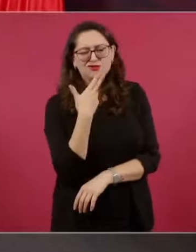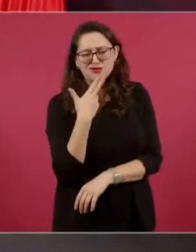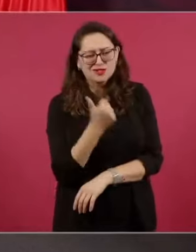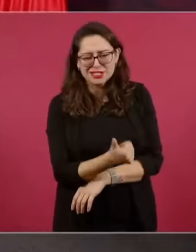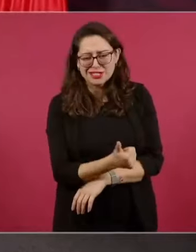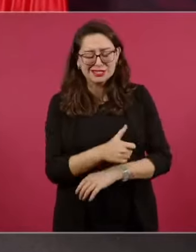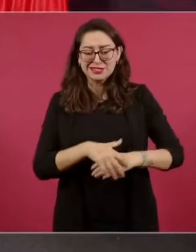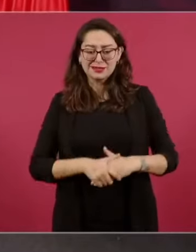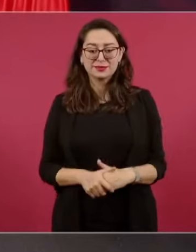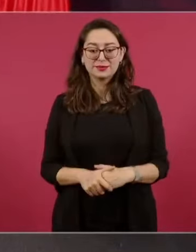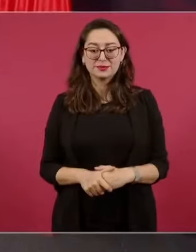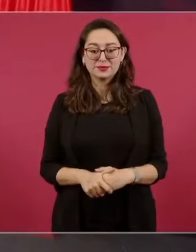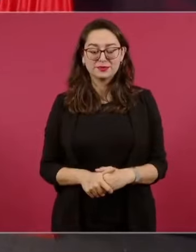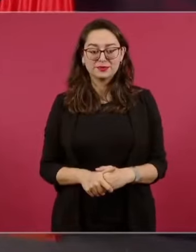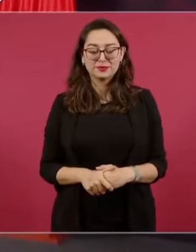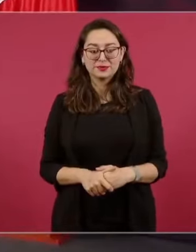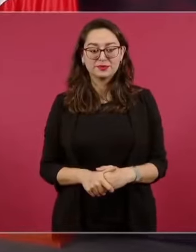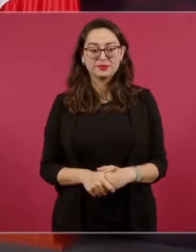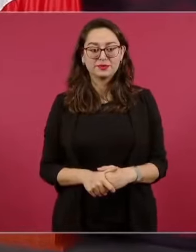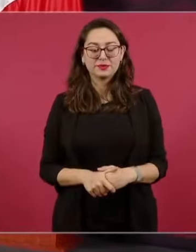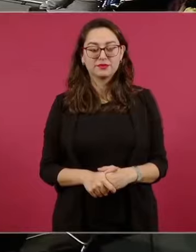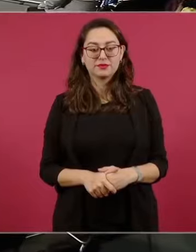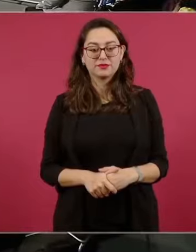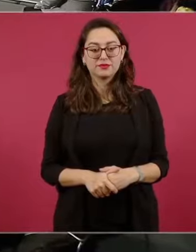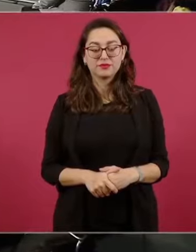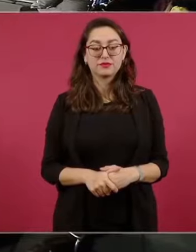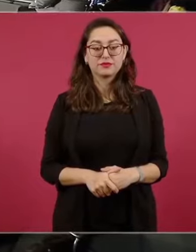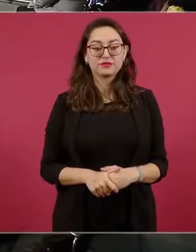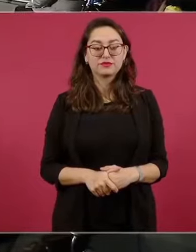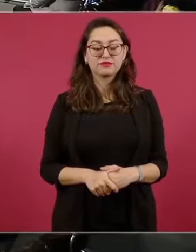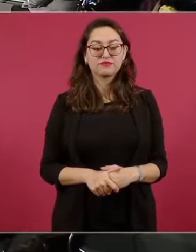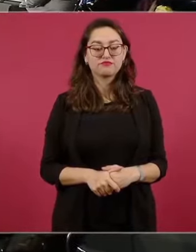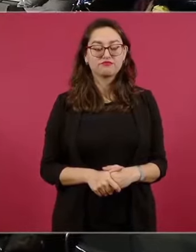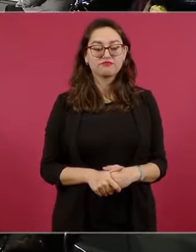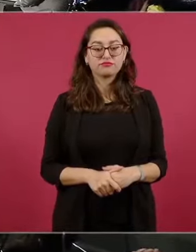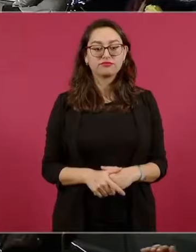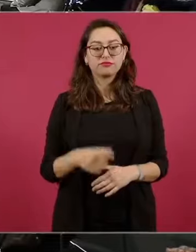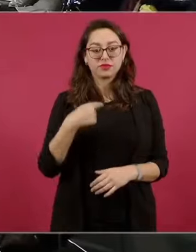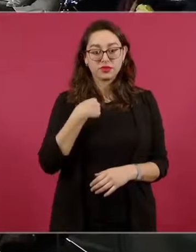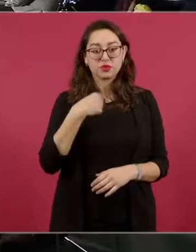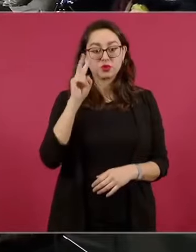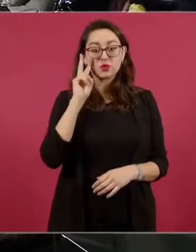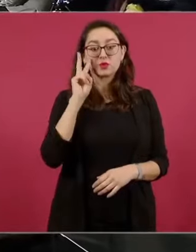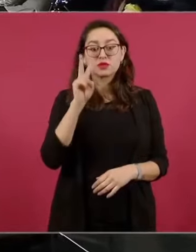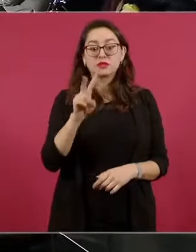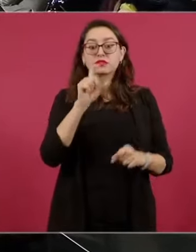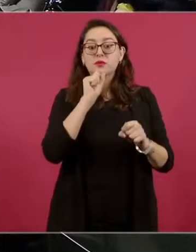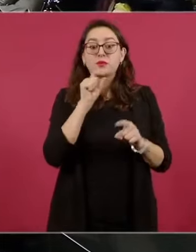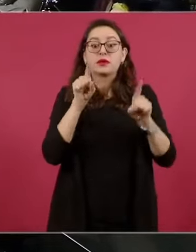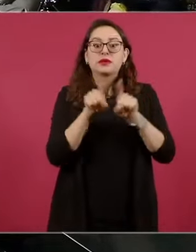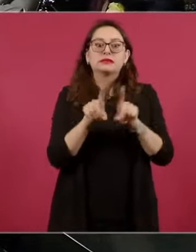veía yo, ¿por qué no pones lo de las pensiones?